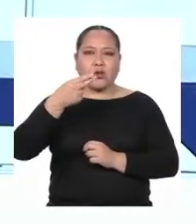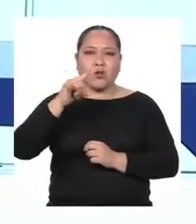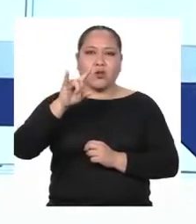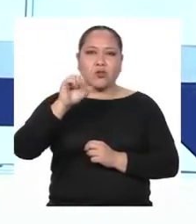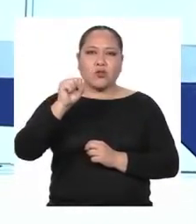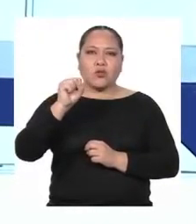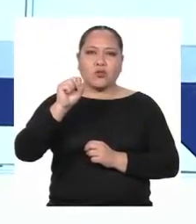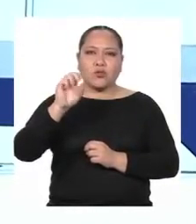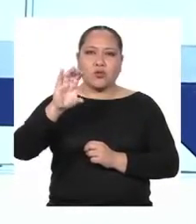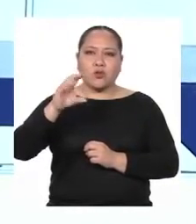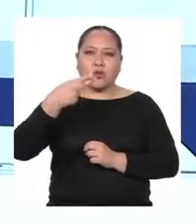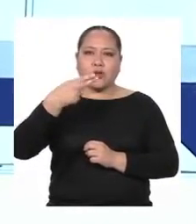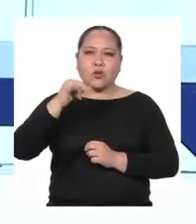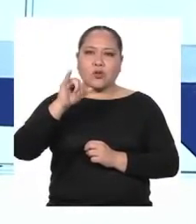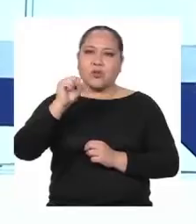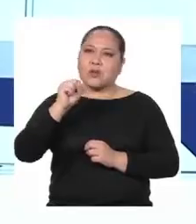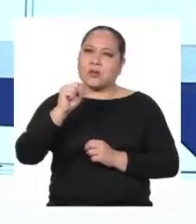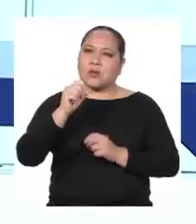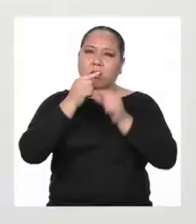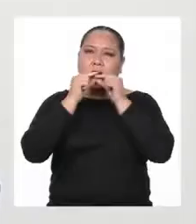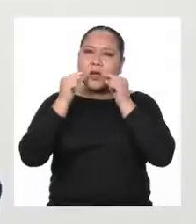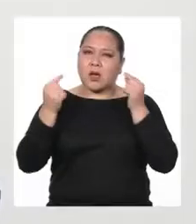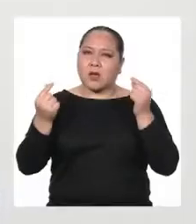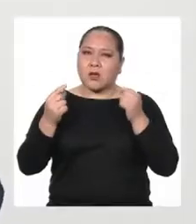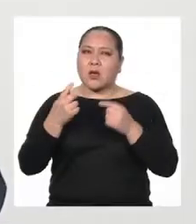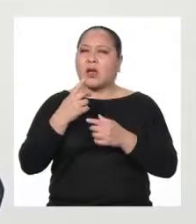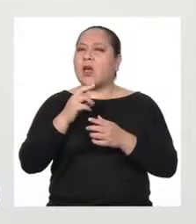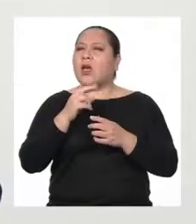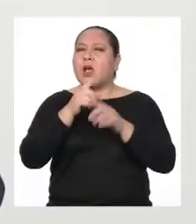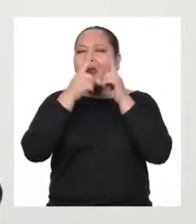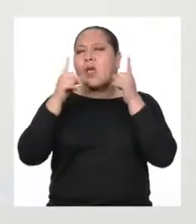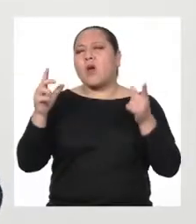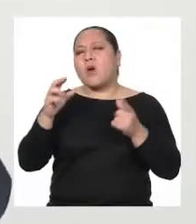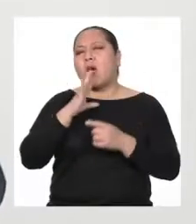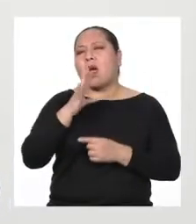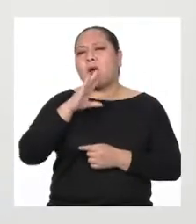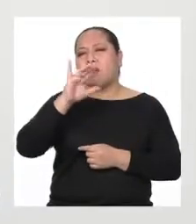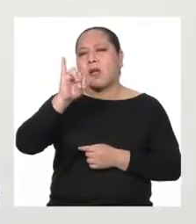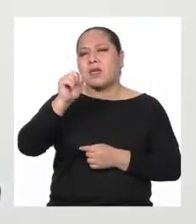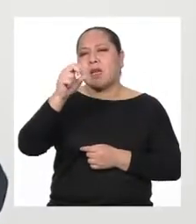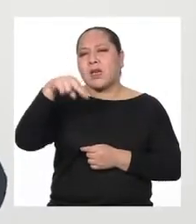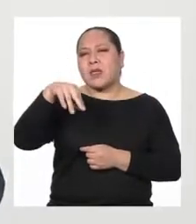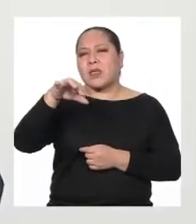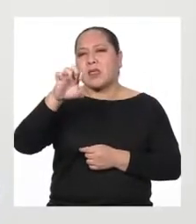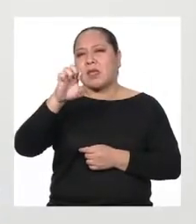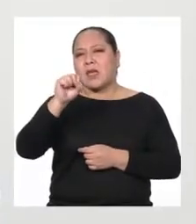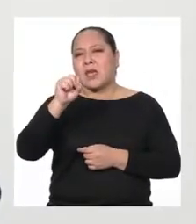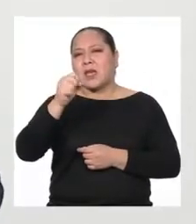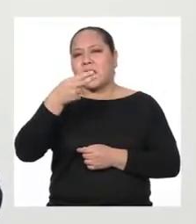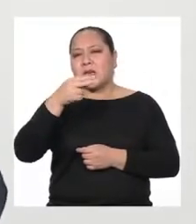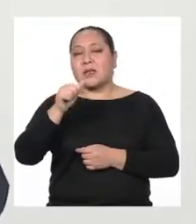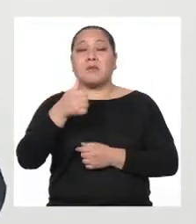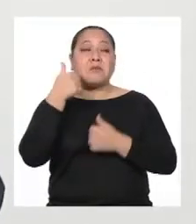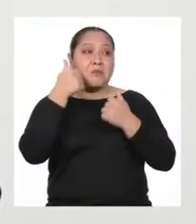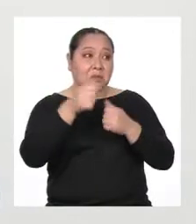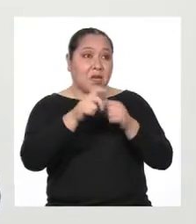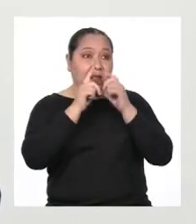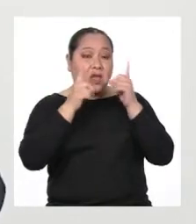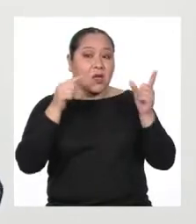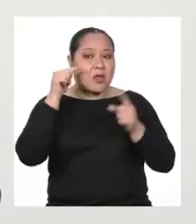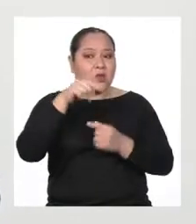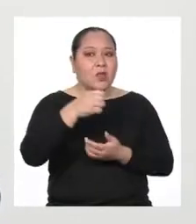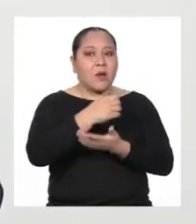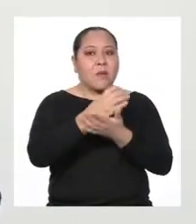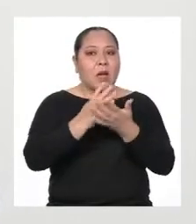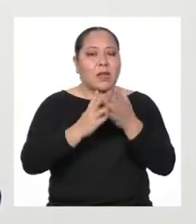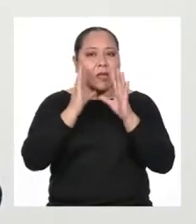habla el Quechua ¿Qué lengua hablan los Yanesha? Qué bien que menciones la lengua, Yaremis Porque es uno de los elementos